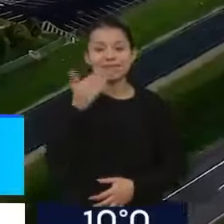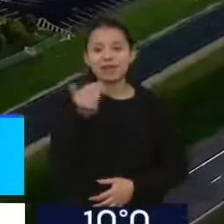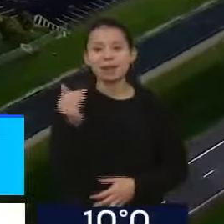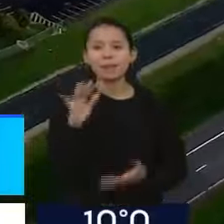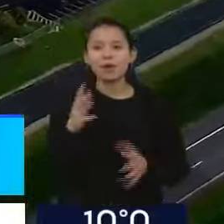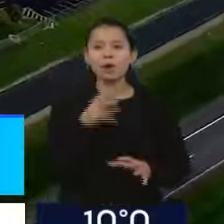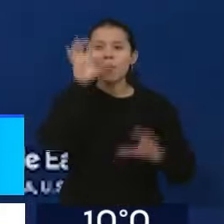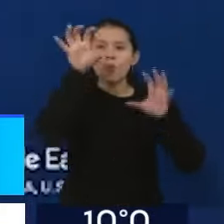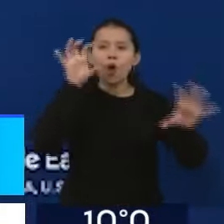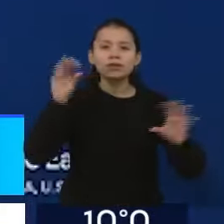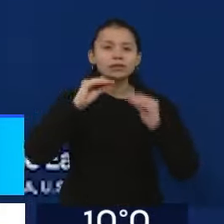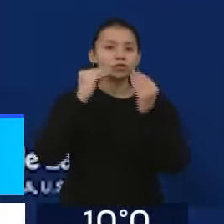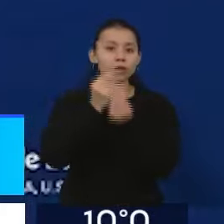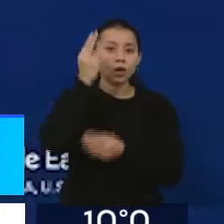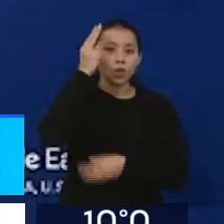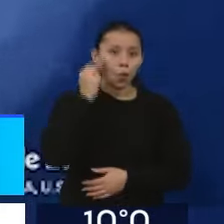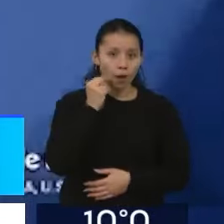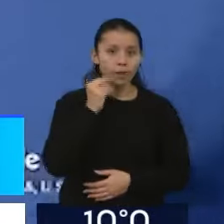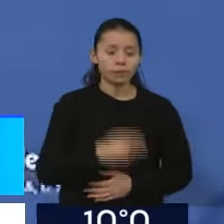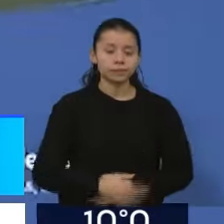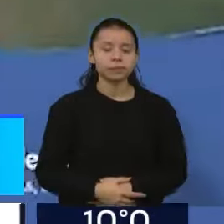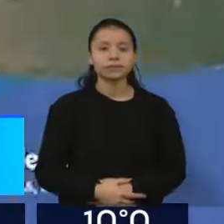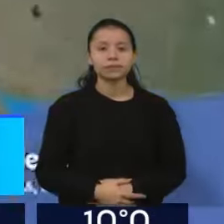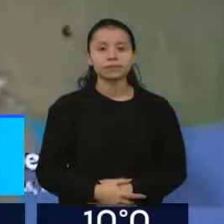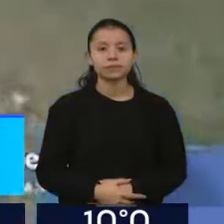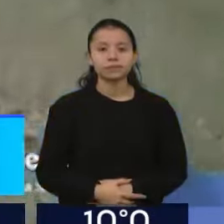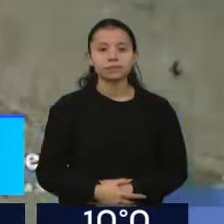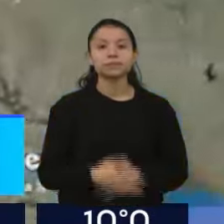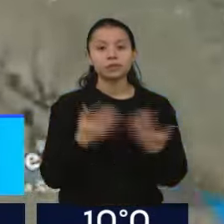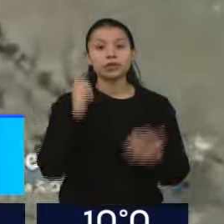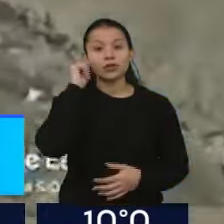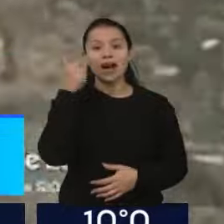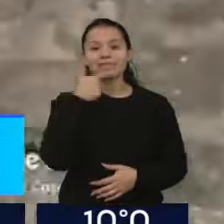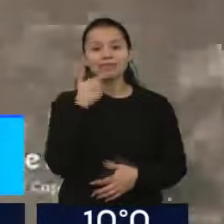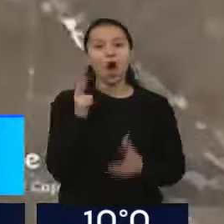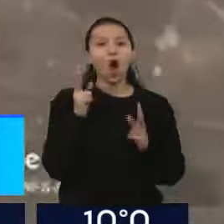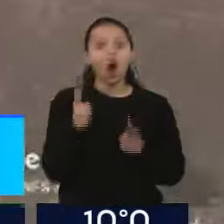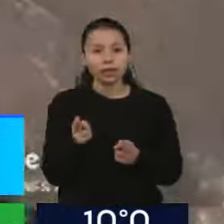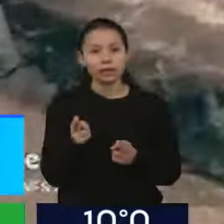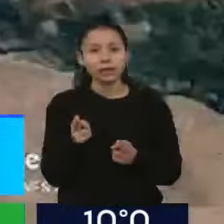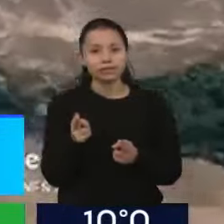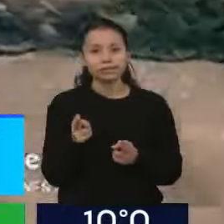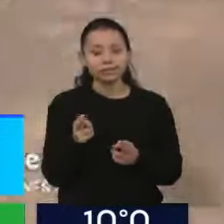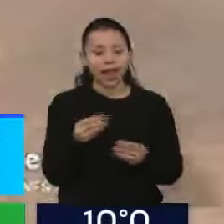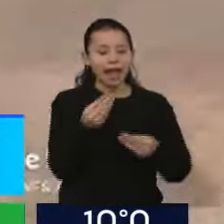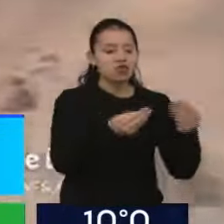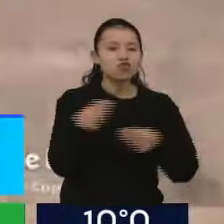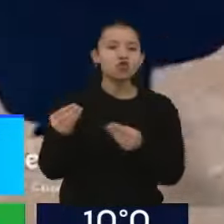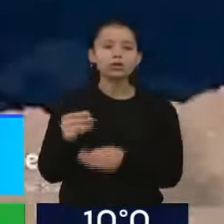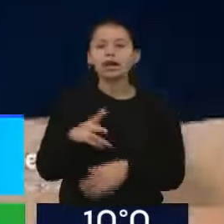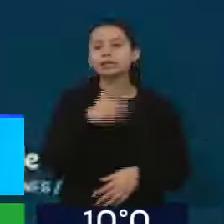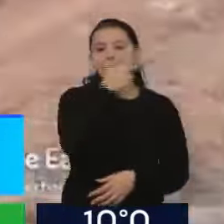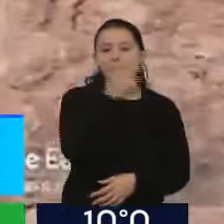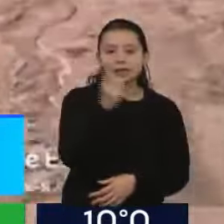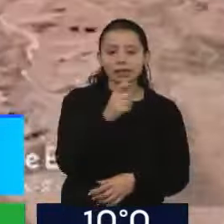provincias. Esto derivó, estamos hablando, en el corte de suministro a más de 300 industrias y cientos de estaciones de servicio